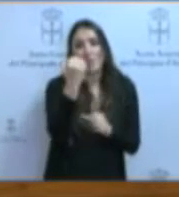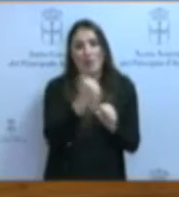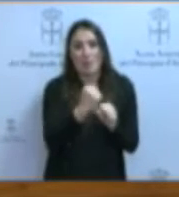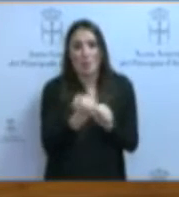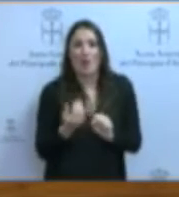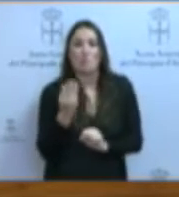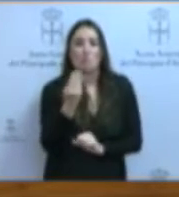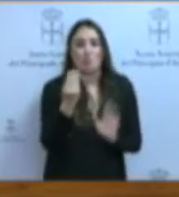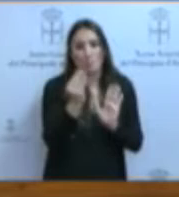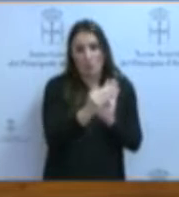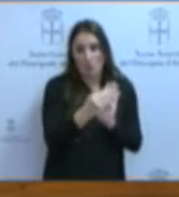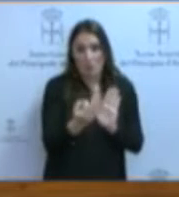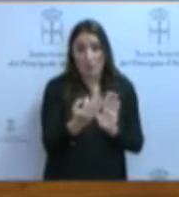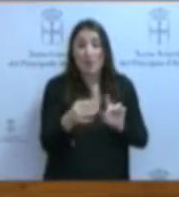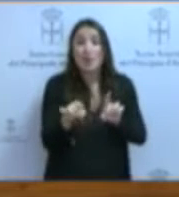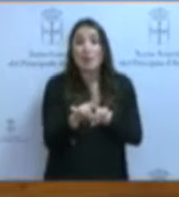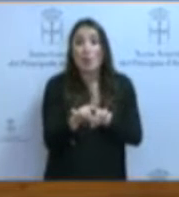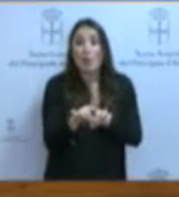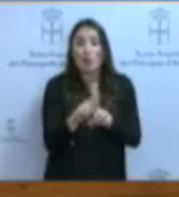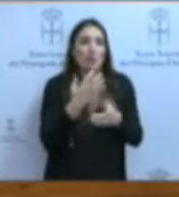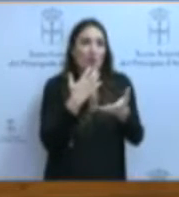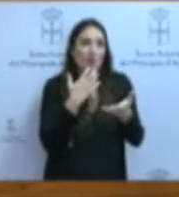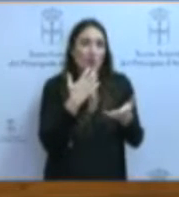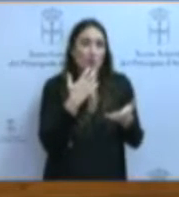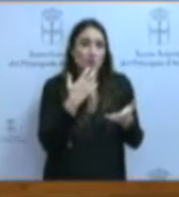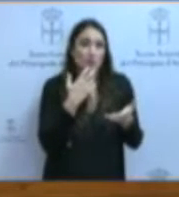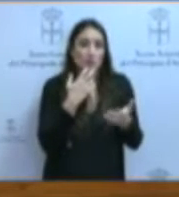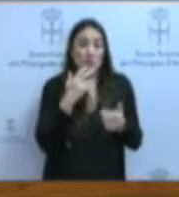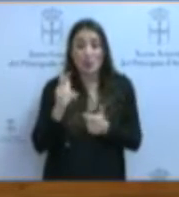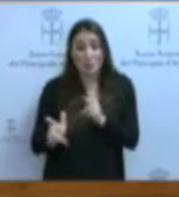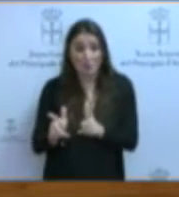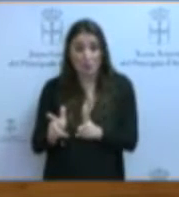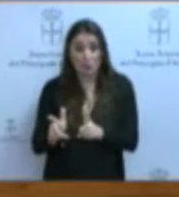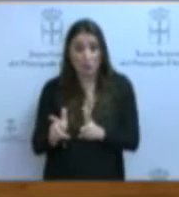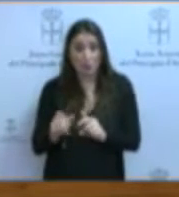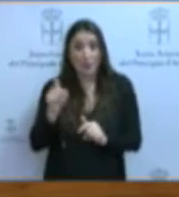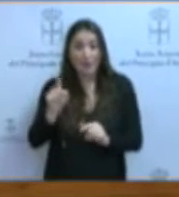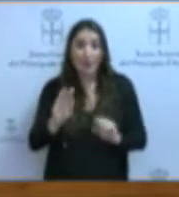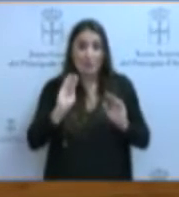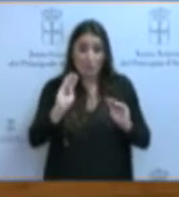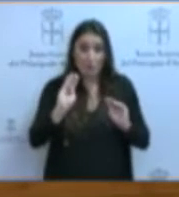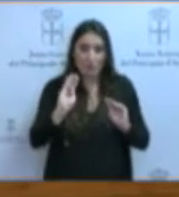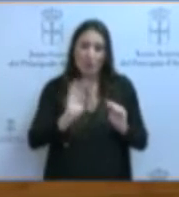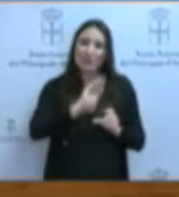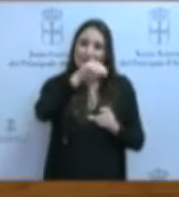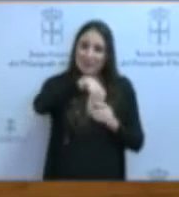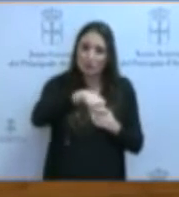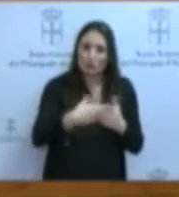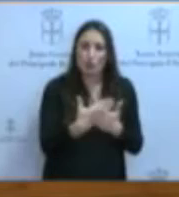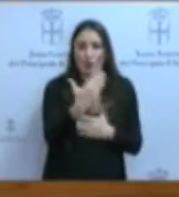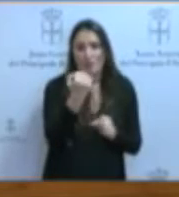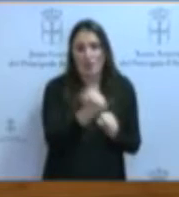del profesorado, como se hace, por ejemplo, en el País Vasco, donde esa formación se contempla como